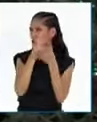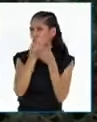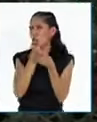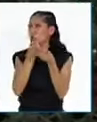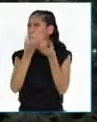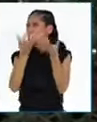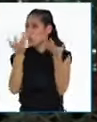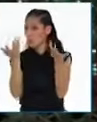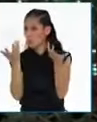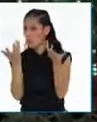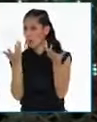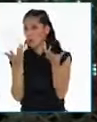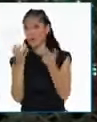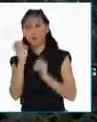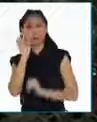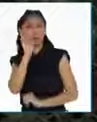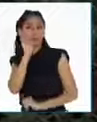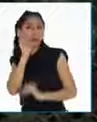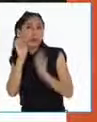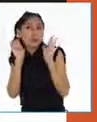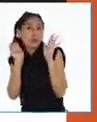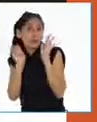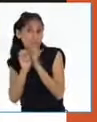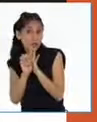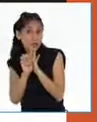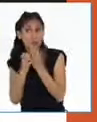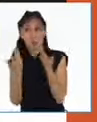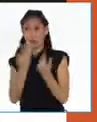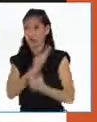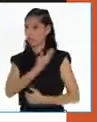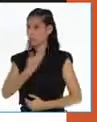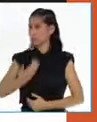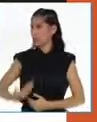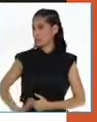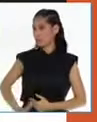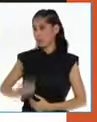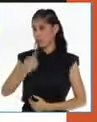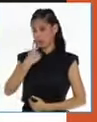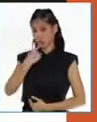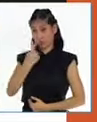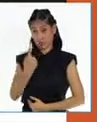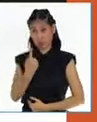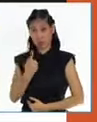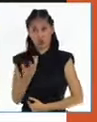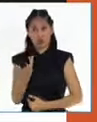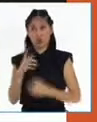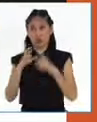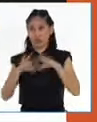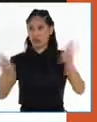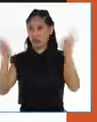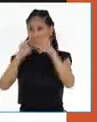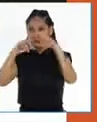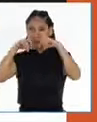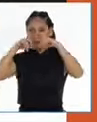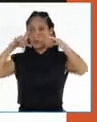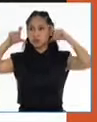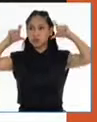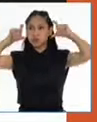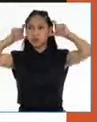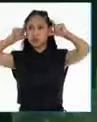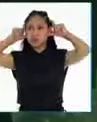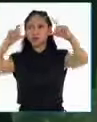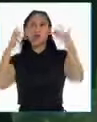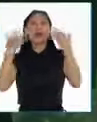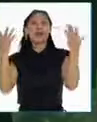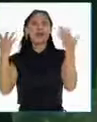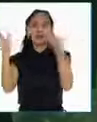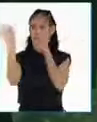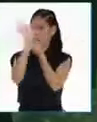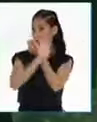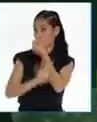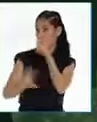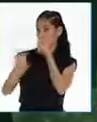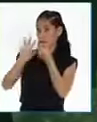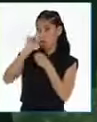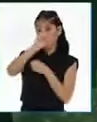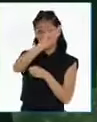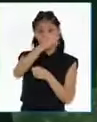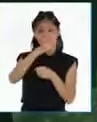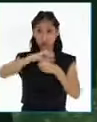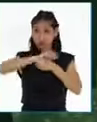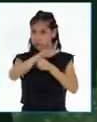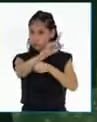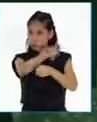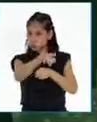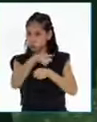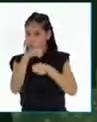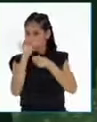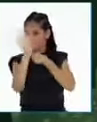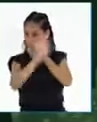cuando decidieron que usemos mascarillas para cuidarnos y evitar contagiarnos de COVID-19, ¿verdad? Exactamente, Iyari.